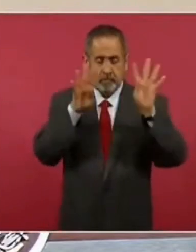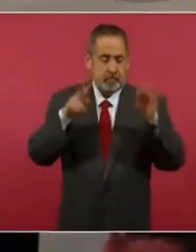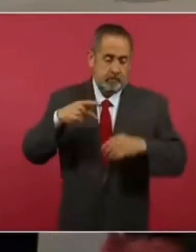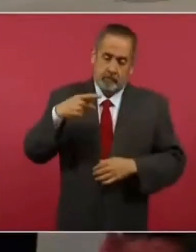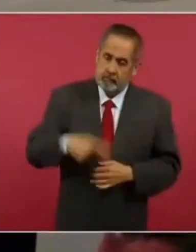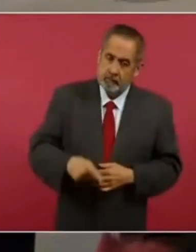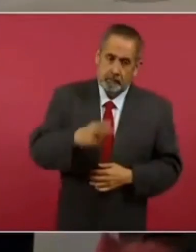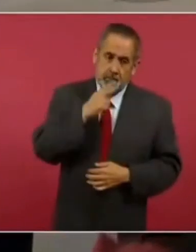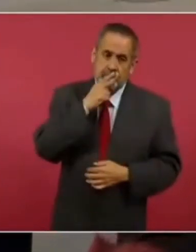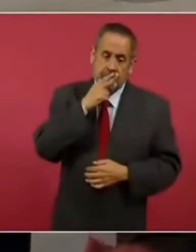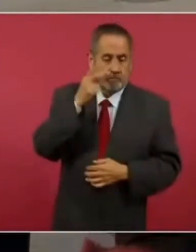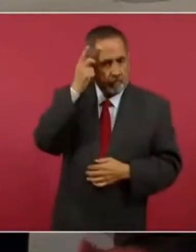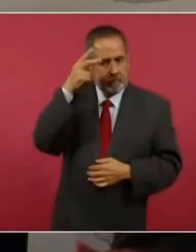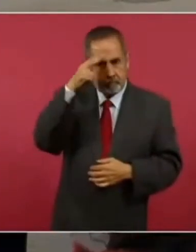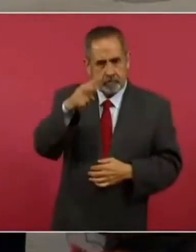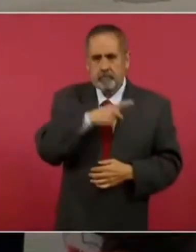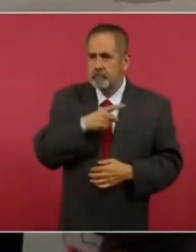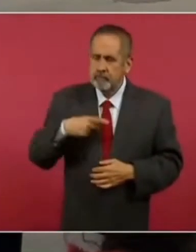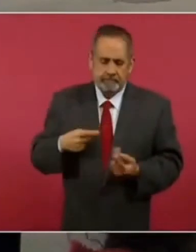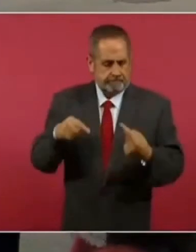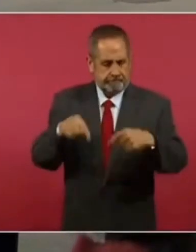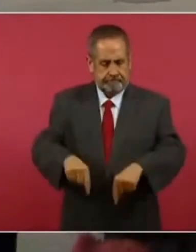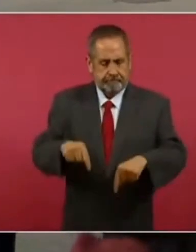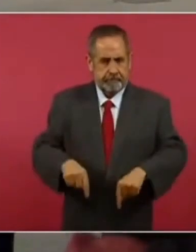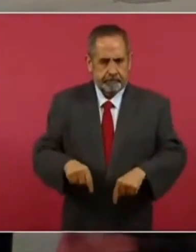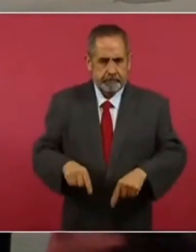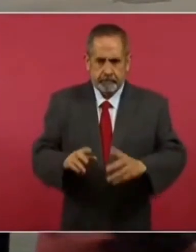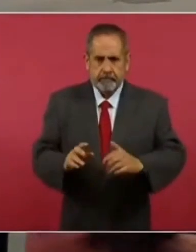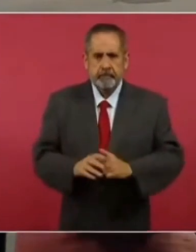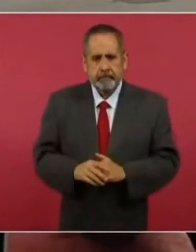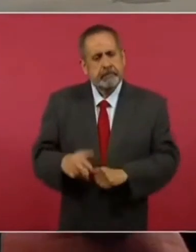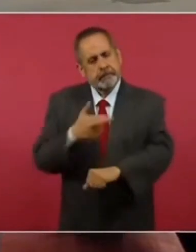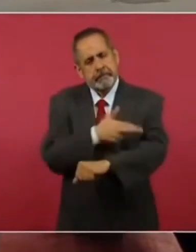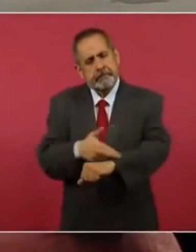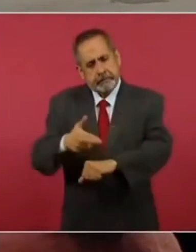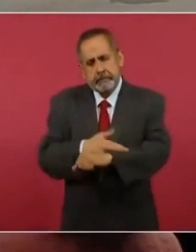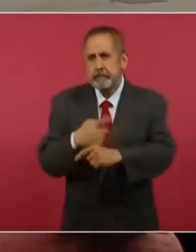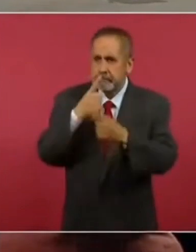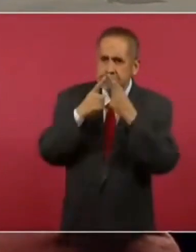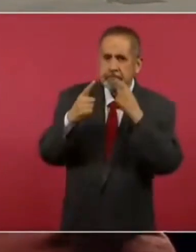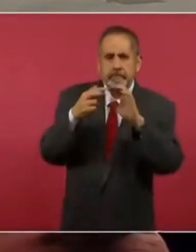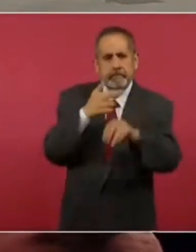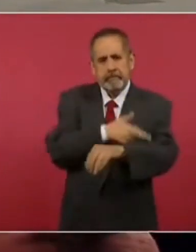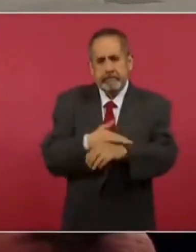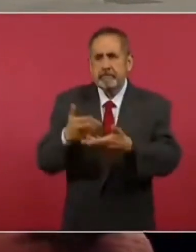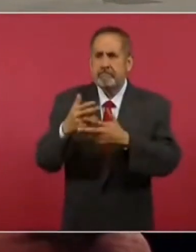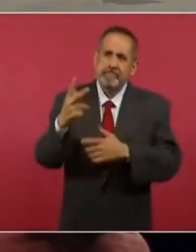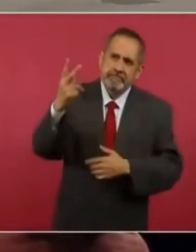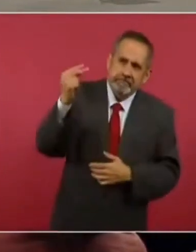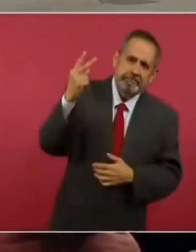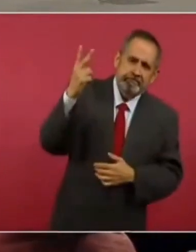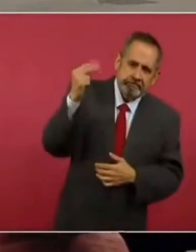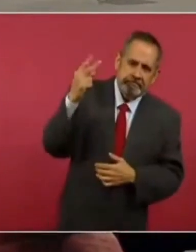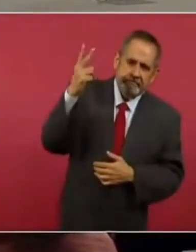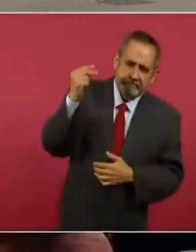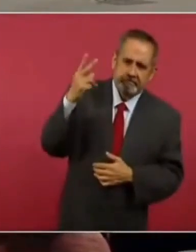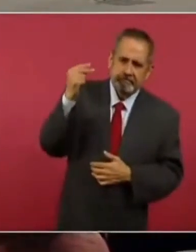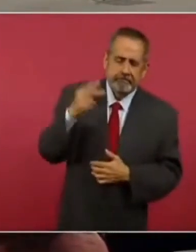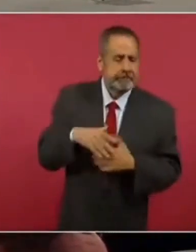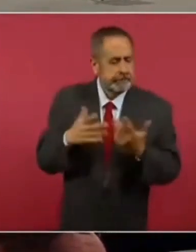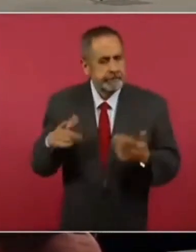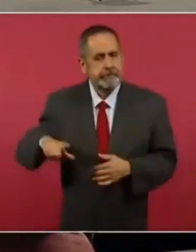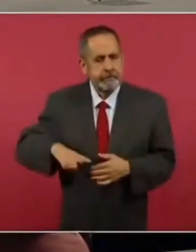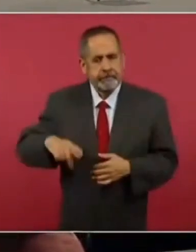patrimonio mexicano y debiese estar aquí. Se han hecho las gestiones, ha habido una negativa, el gobierno